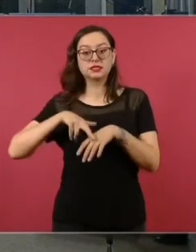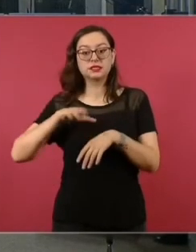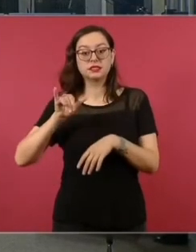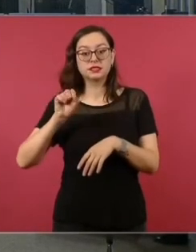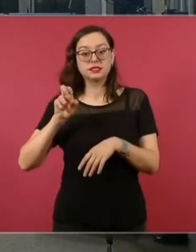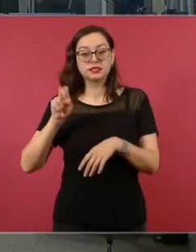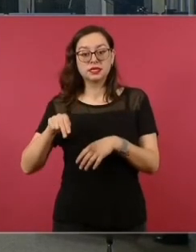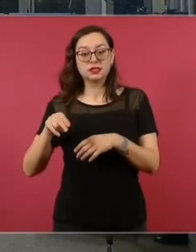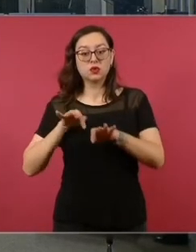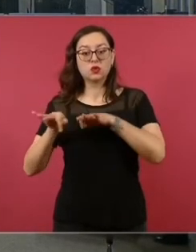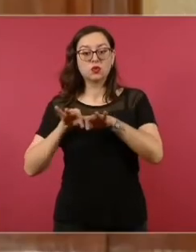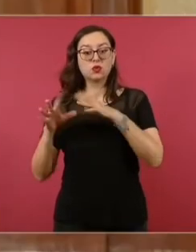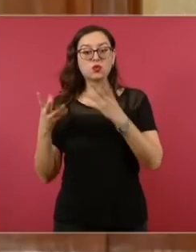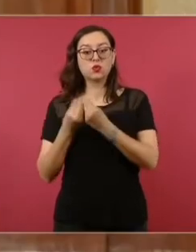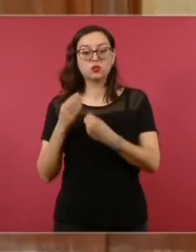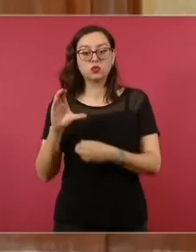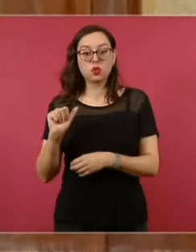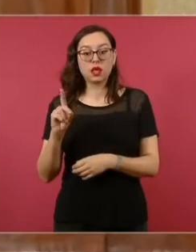Mazicóler. Mazicóler.